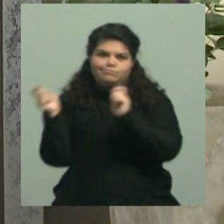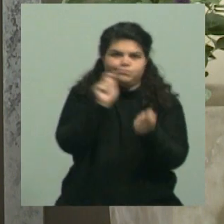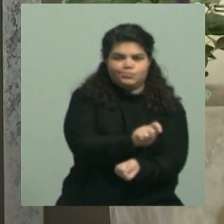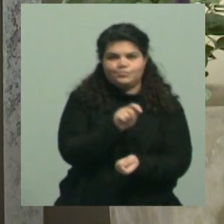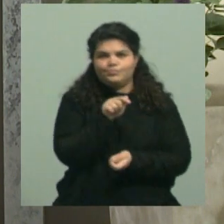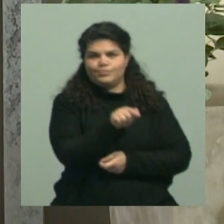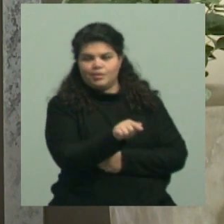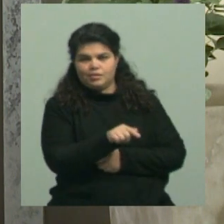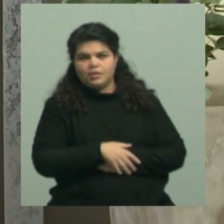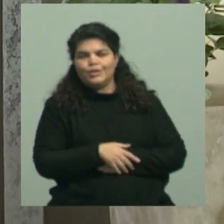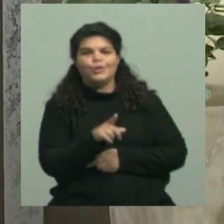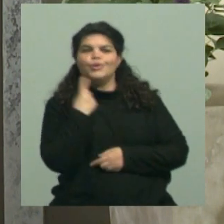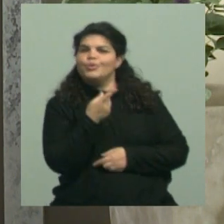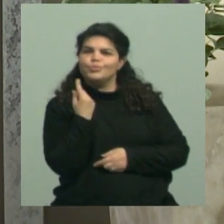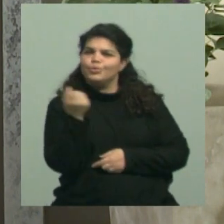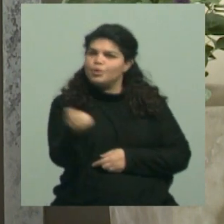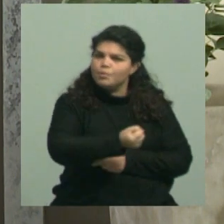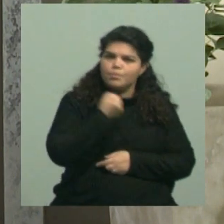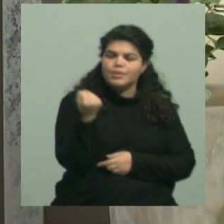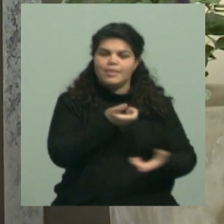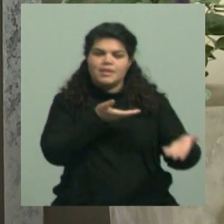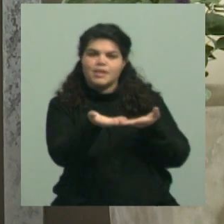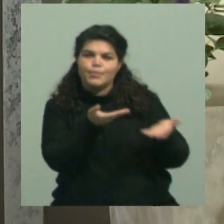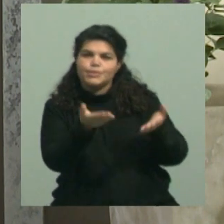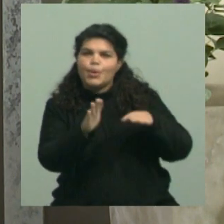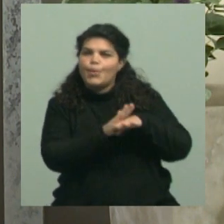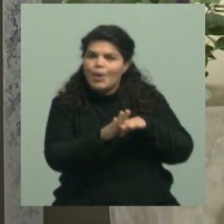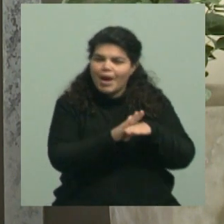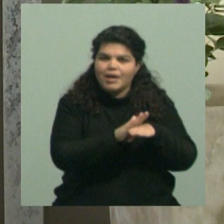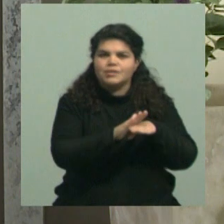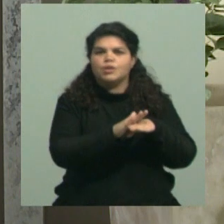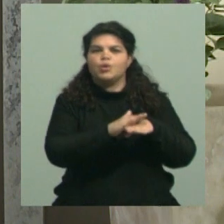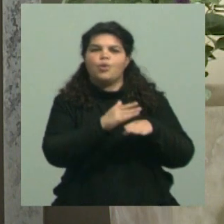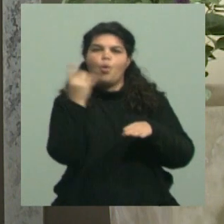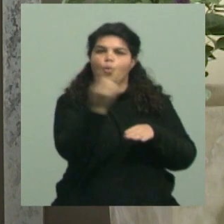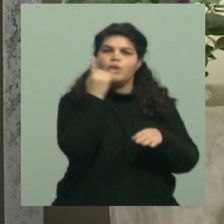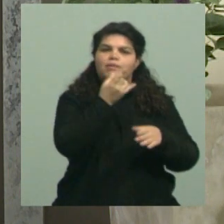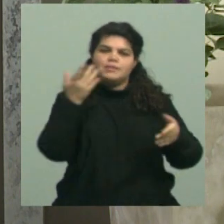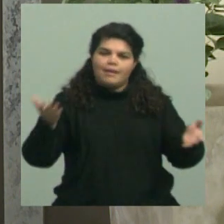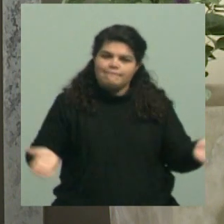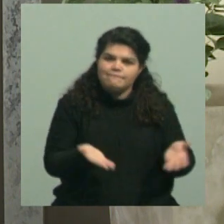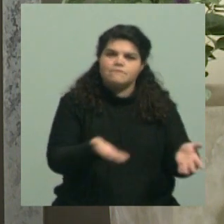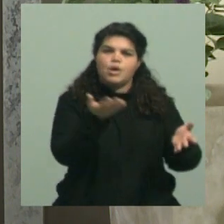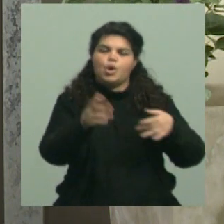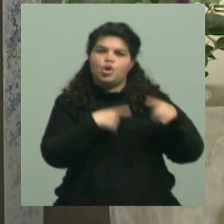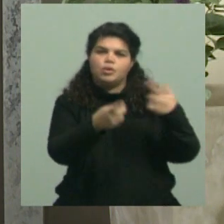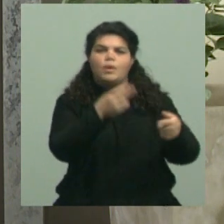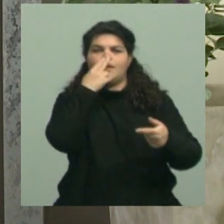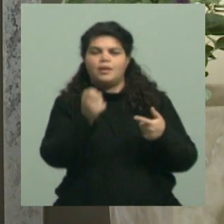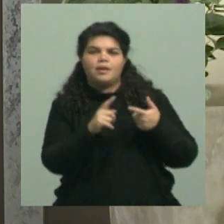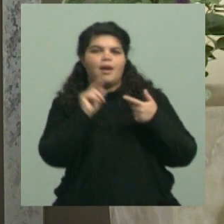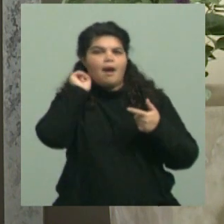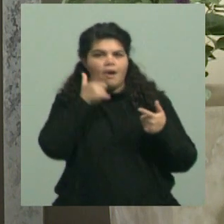los servicios básicos de funcionamiento, lo que tiene que ver con energía, luz, gas,